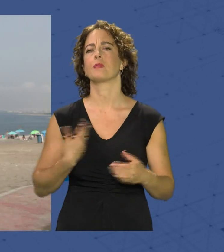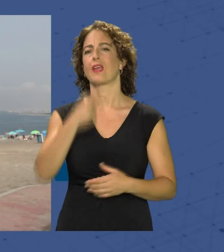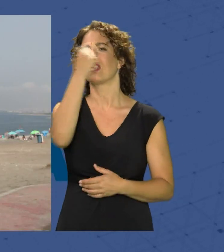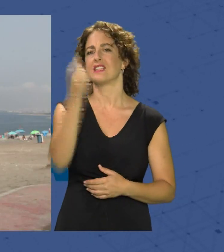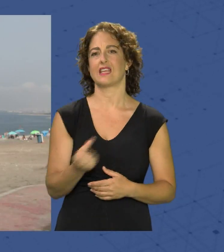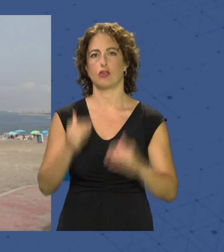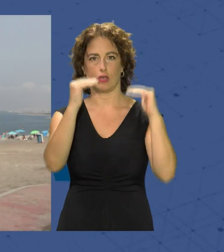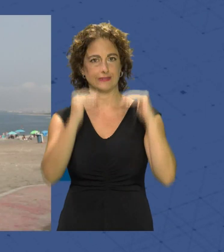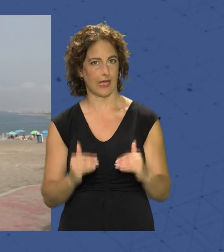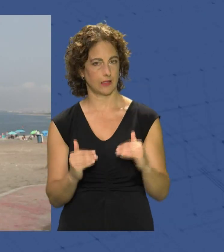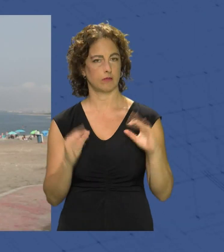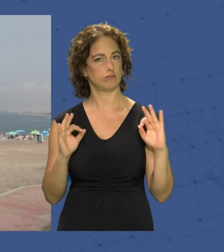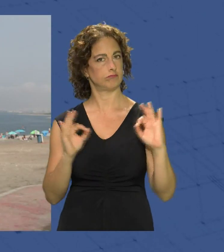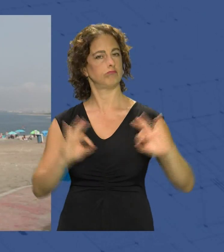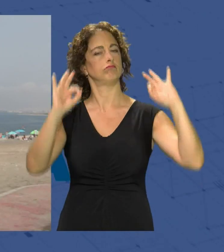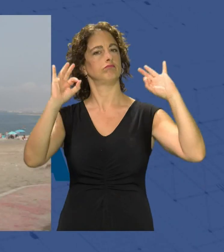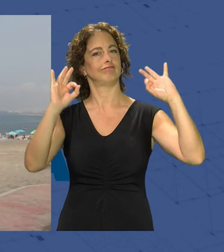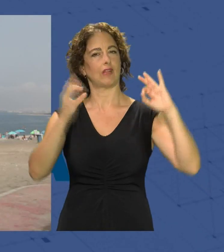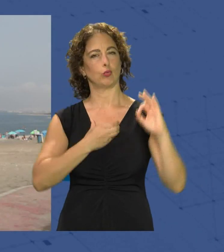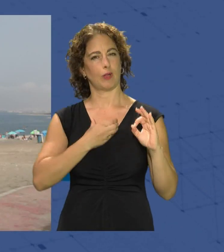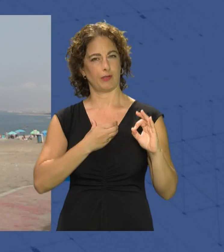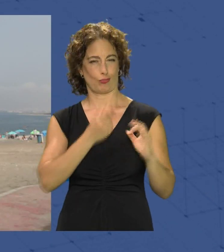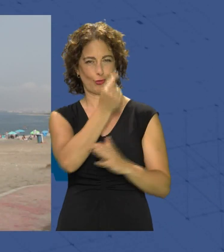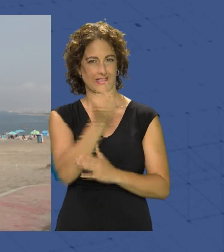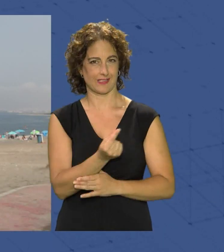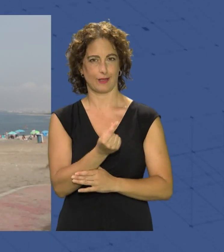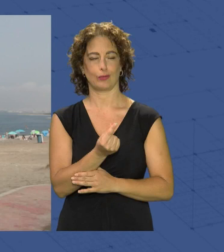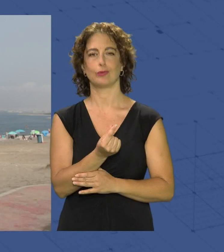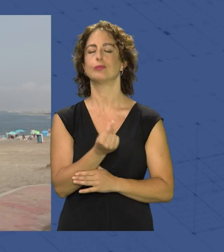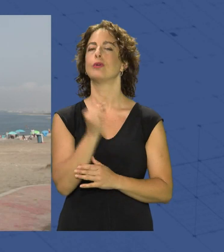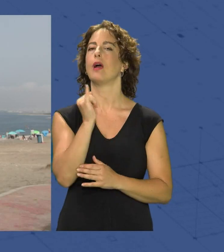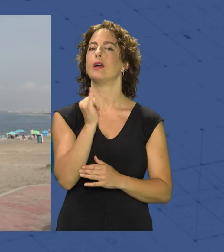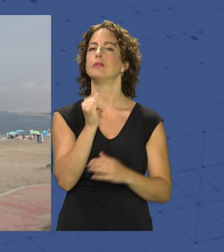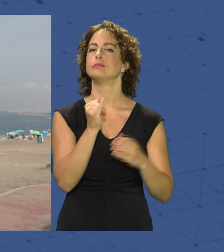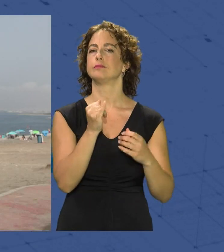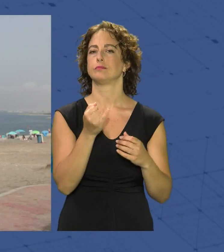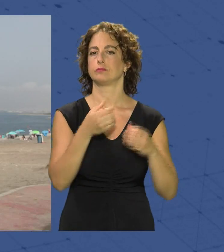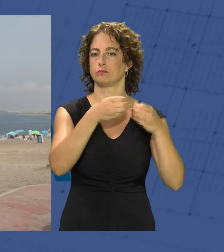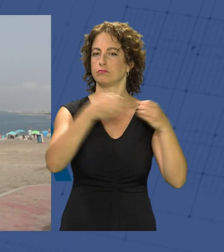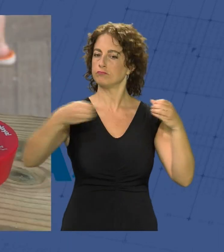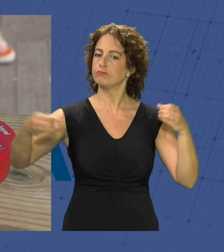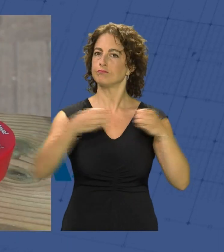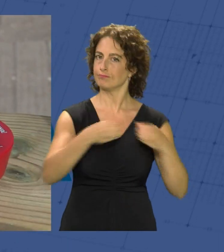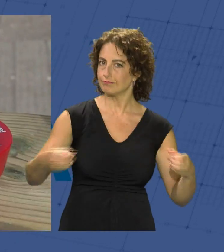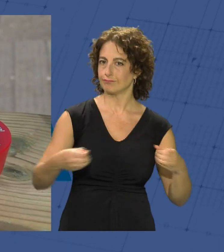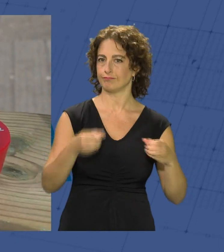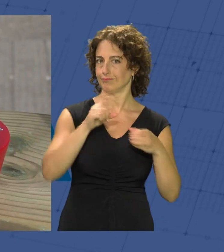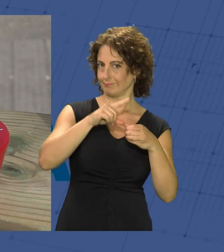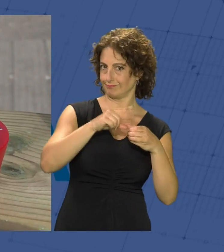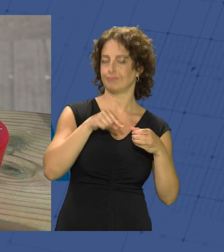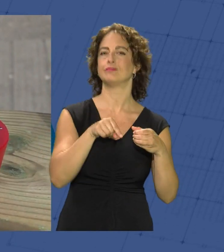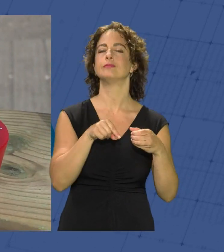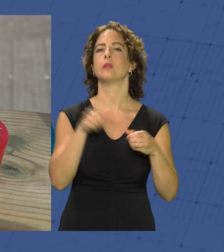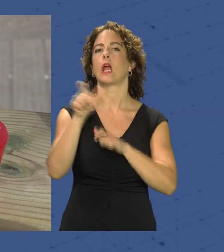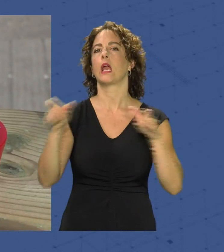stand exclusivo para el Ayuntamiento de Almería en el cual dispensamos los colilleros y la gente,